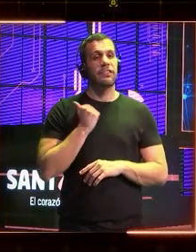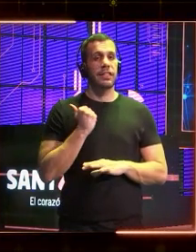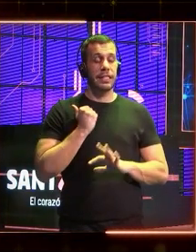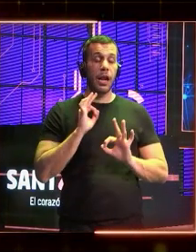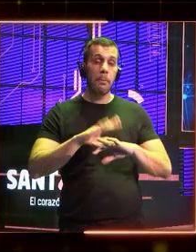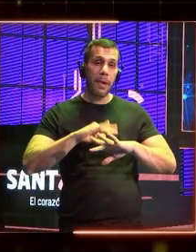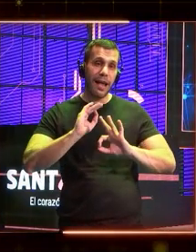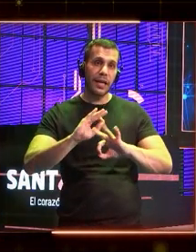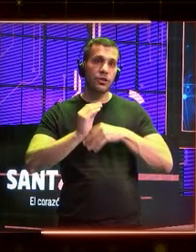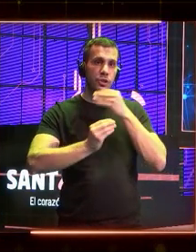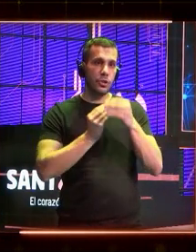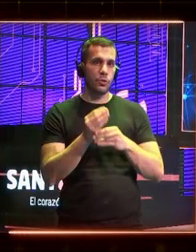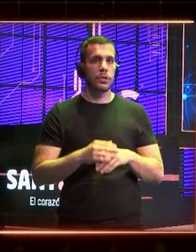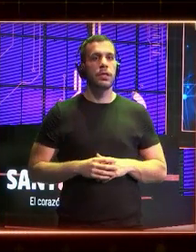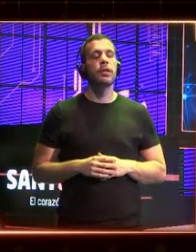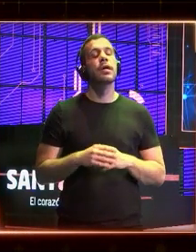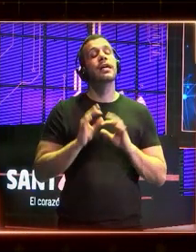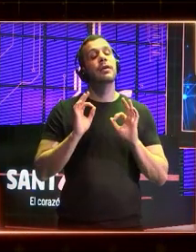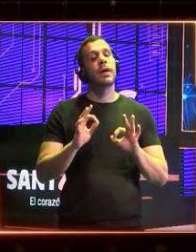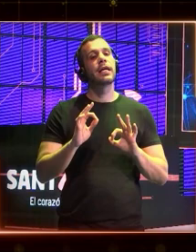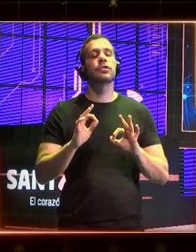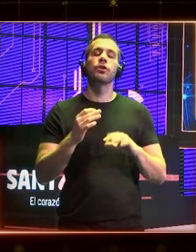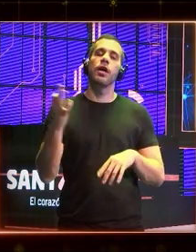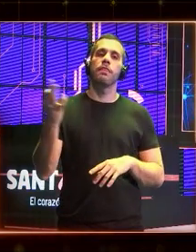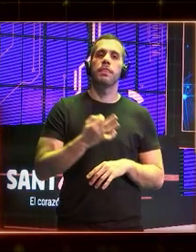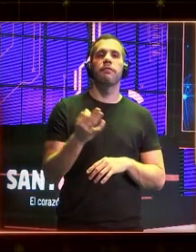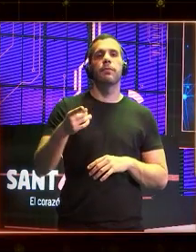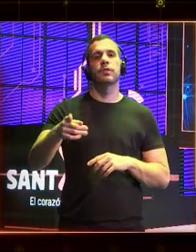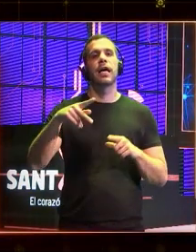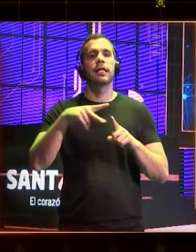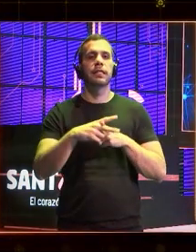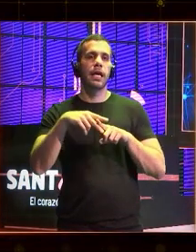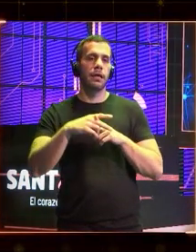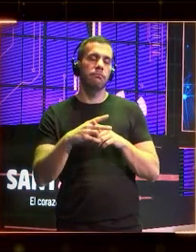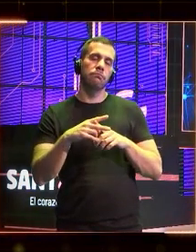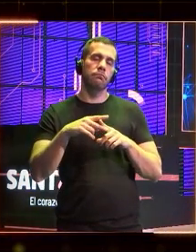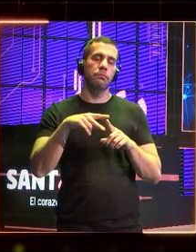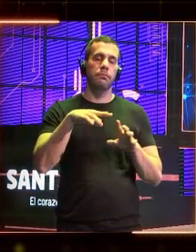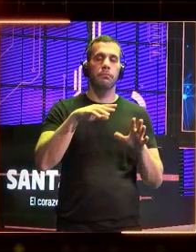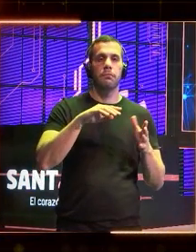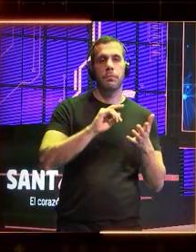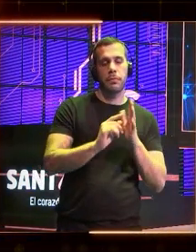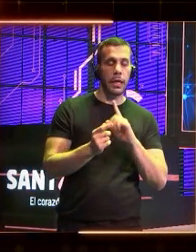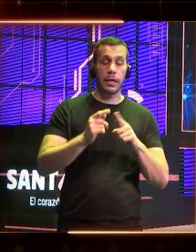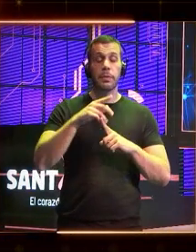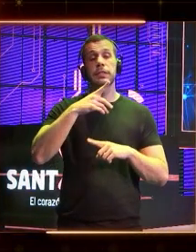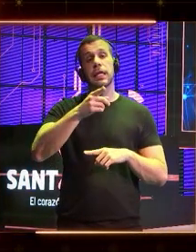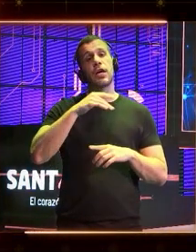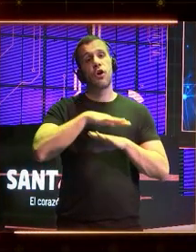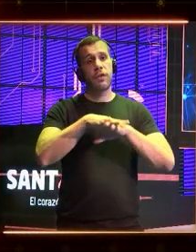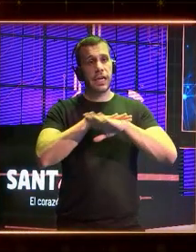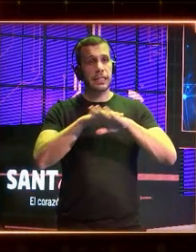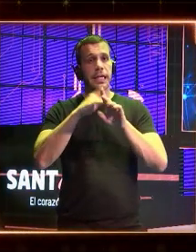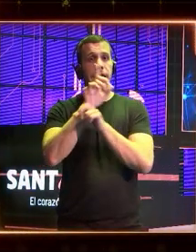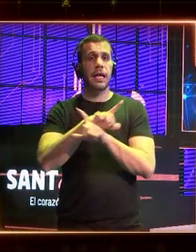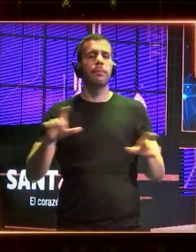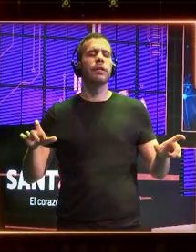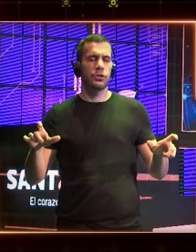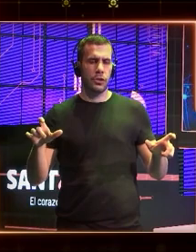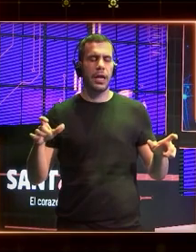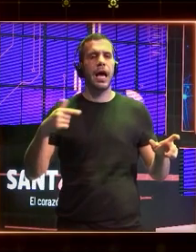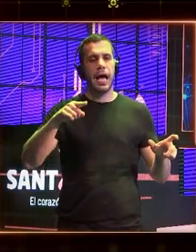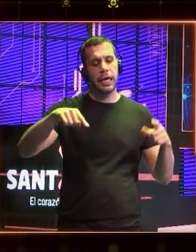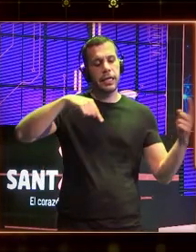para eso tenemos que tener y poner en marcha mecanismos de gobernanza donde los ciudadanos, donde los seres humanos estemos dentro del loop de